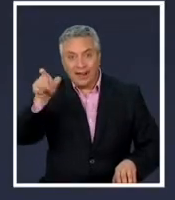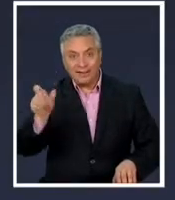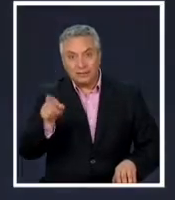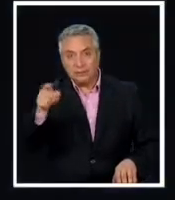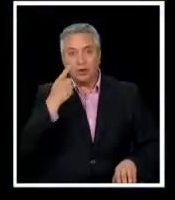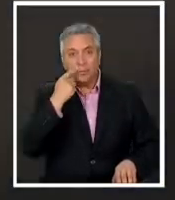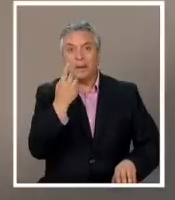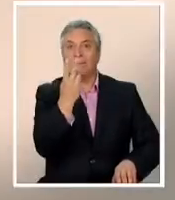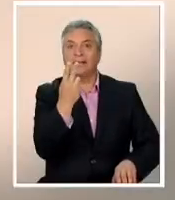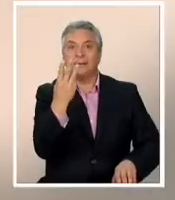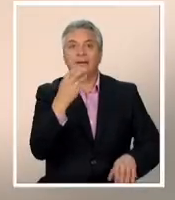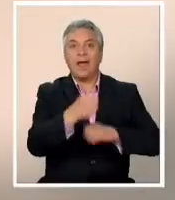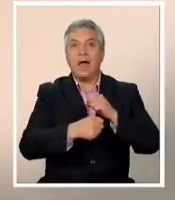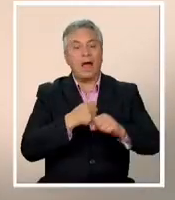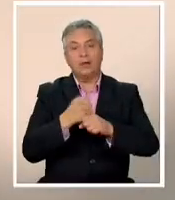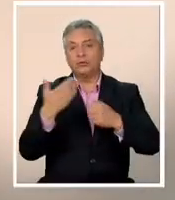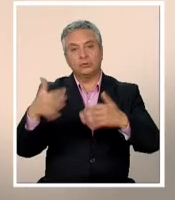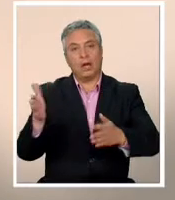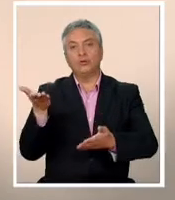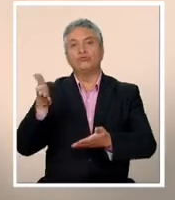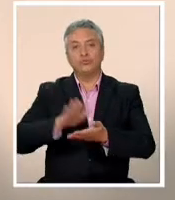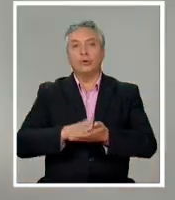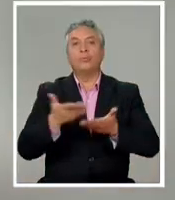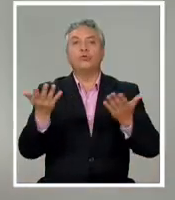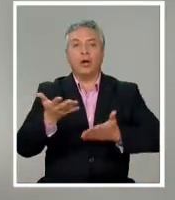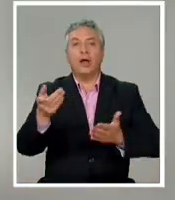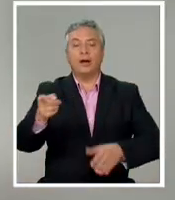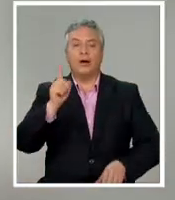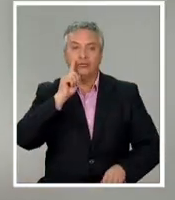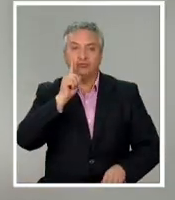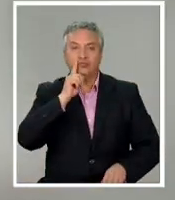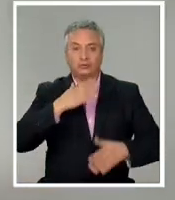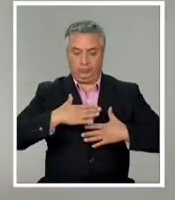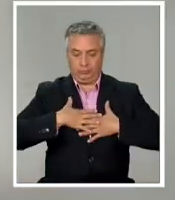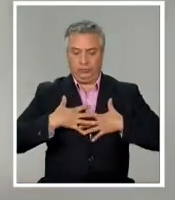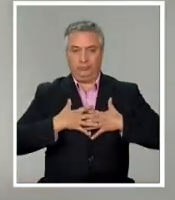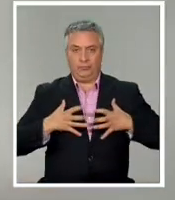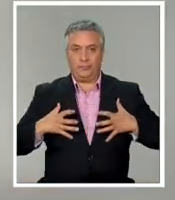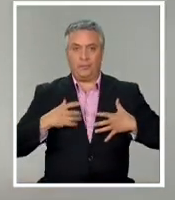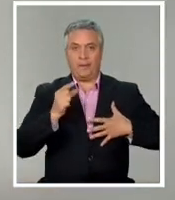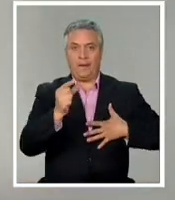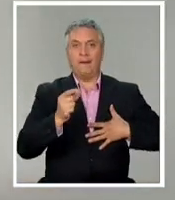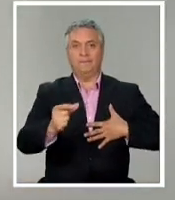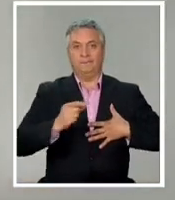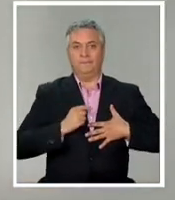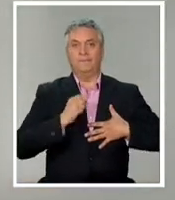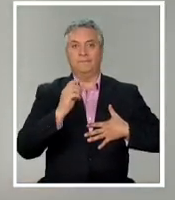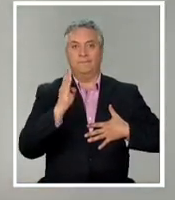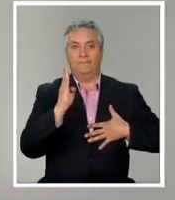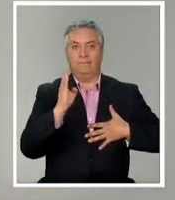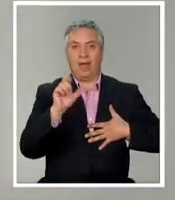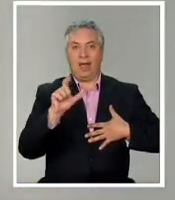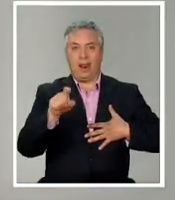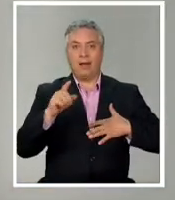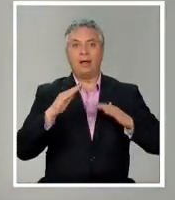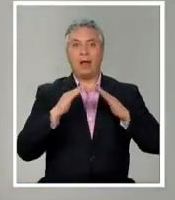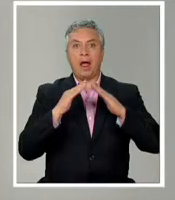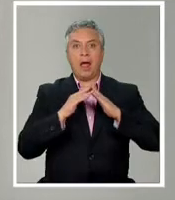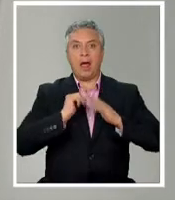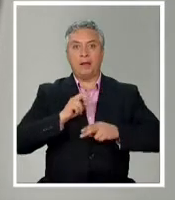años, había muerto a consecuencia de un proyectil en el tórax que le llegó mientras estaba en su casa.